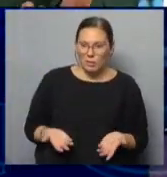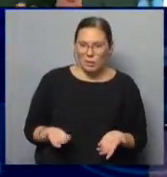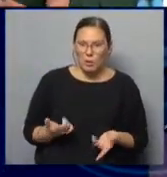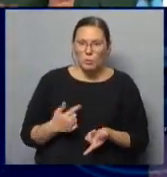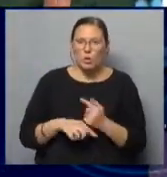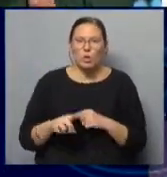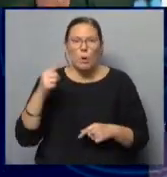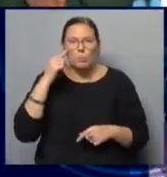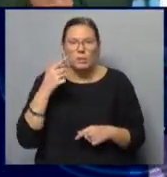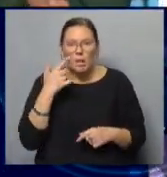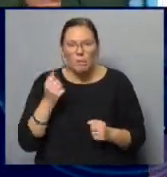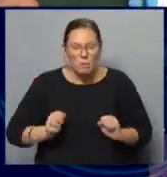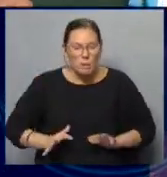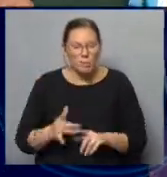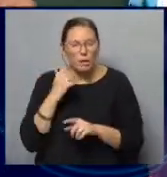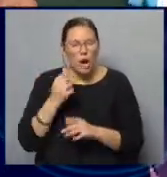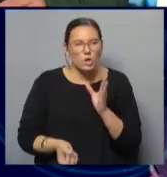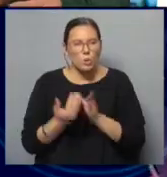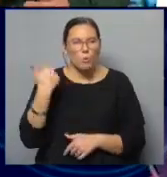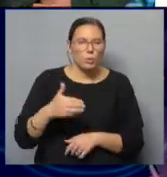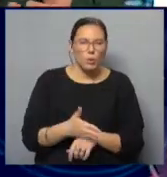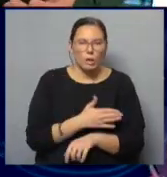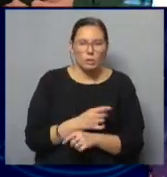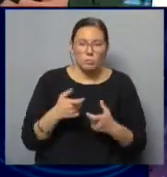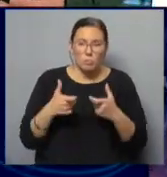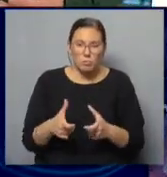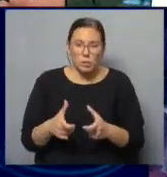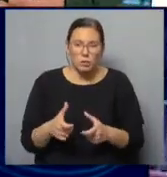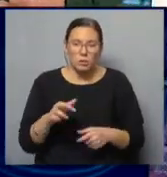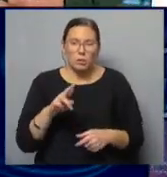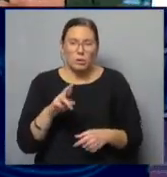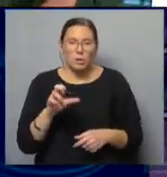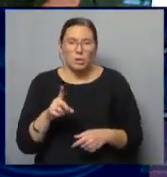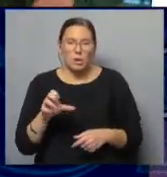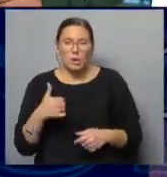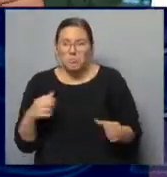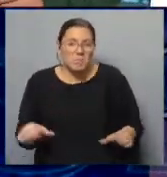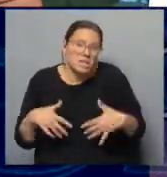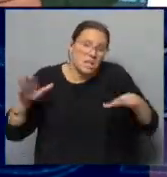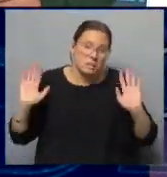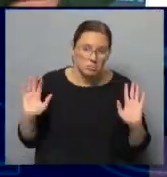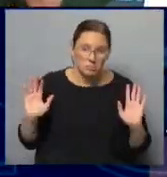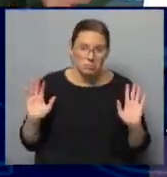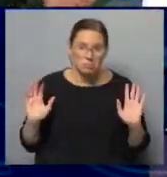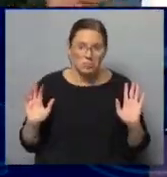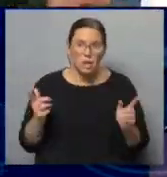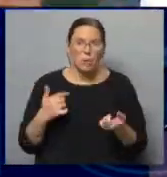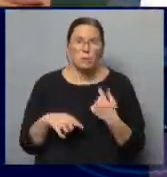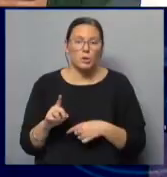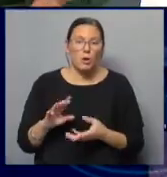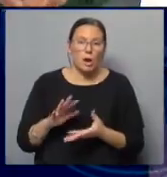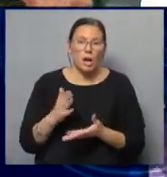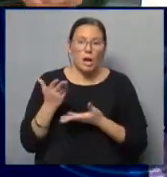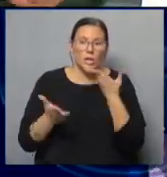Pero no es que piense que eso es lo que hay que hacer. Si me saliera a hacer un disco de reggae, 12 cantones de reggae, las haría. Me voy